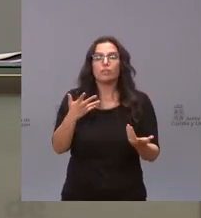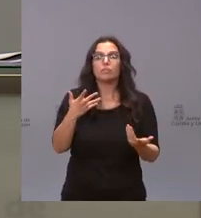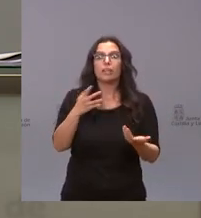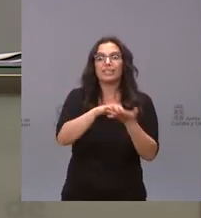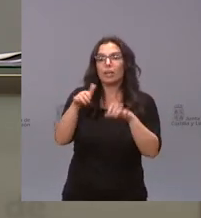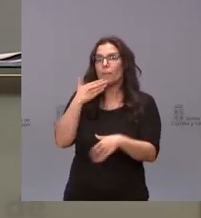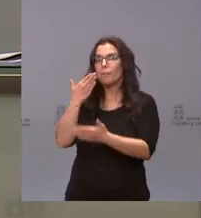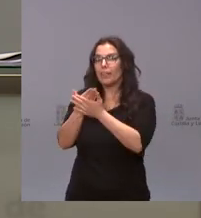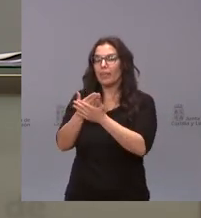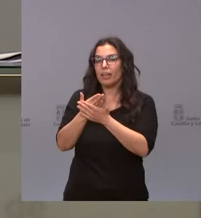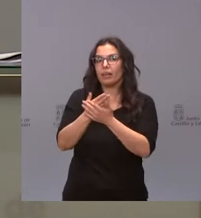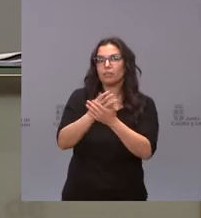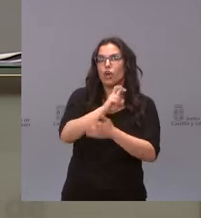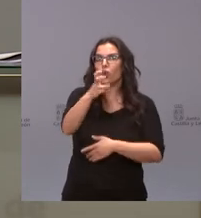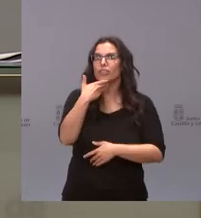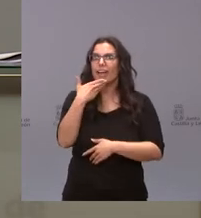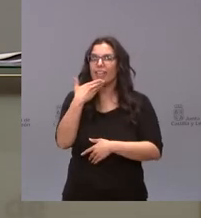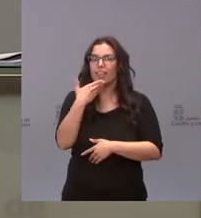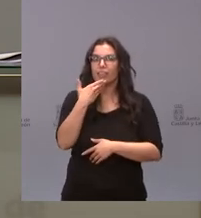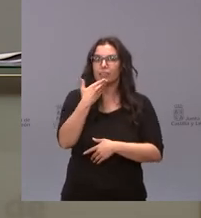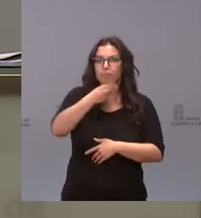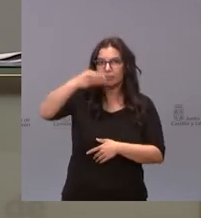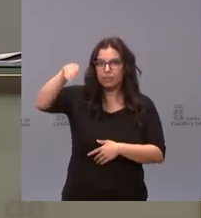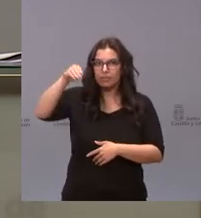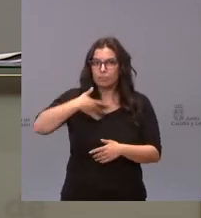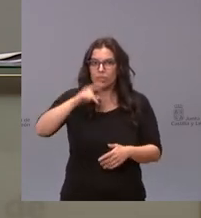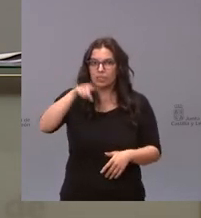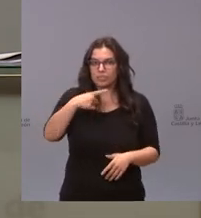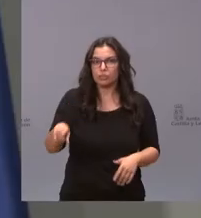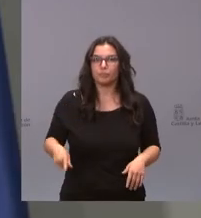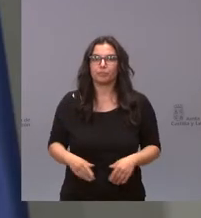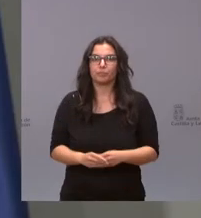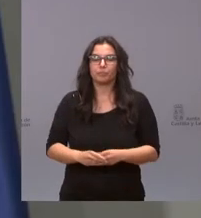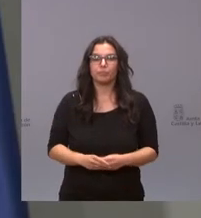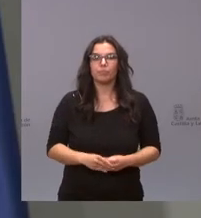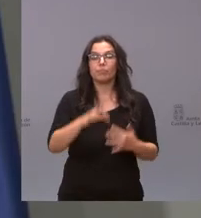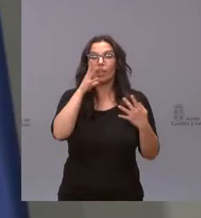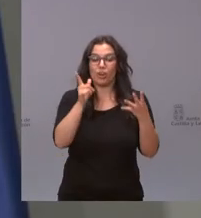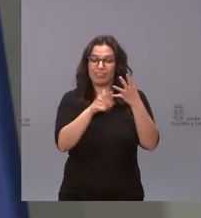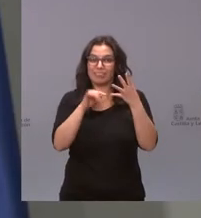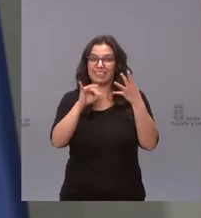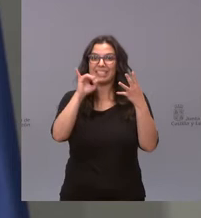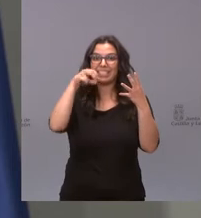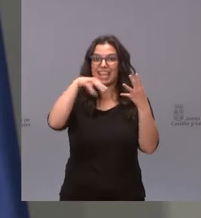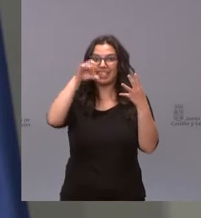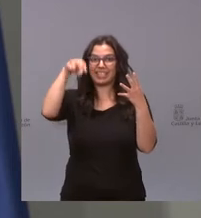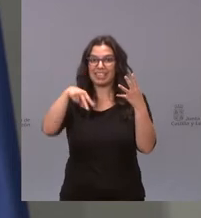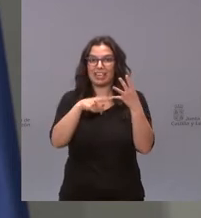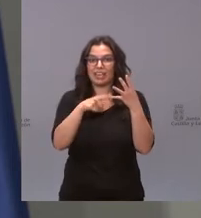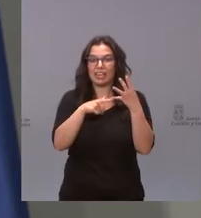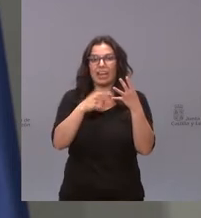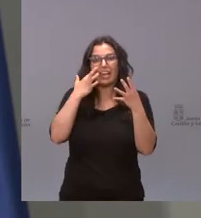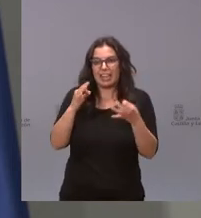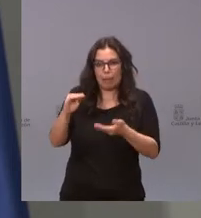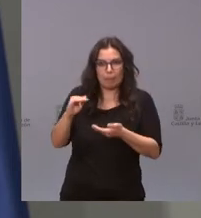se ampliara a otros grupos de edad al margen del de 70 79 años Bueno en este momento la vacuna de Janssen para nosotros es completamente marginal porque nos